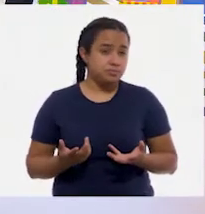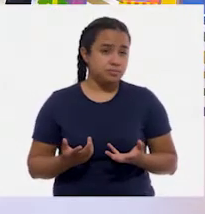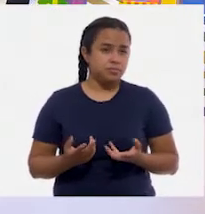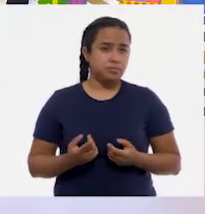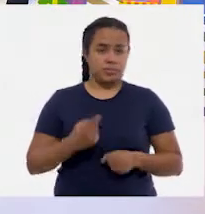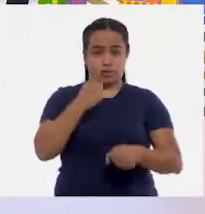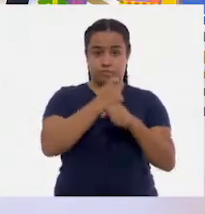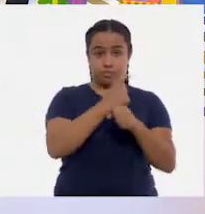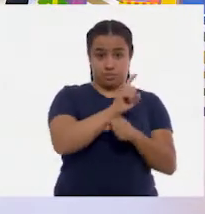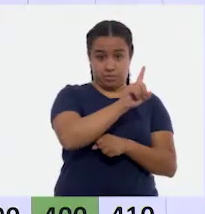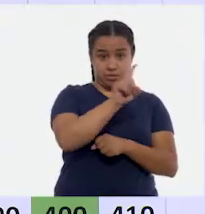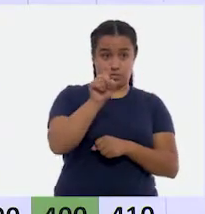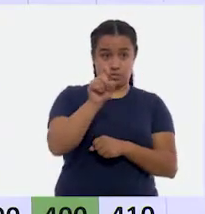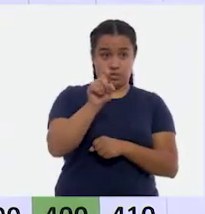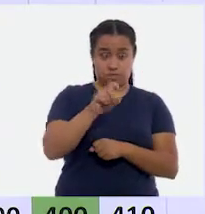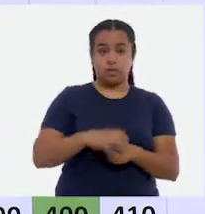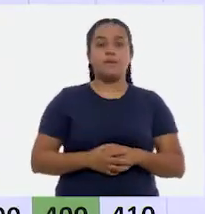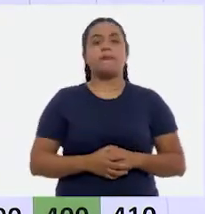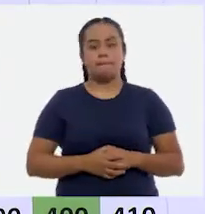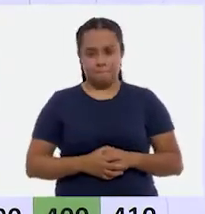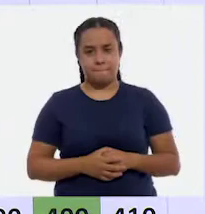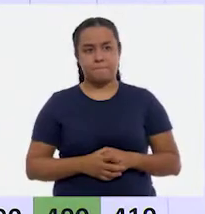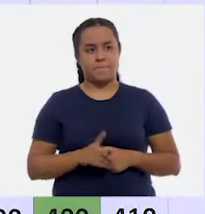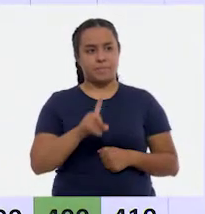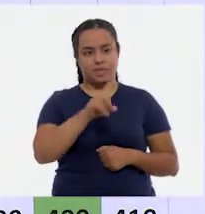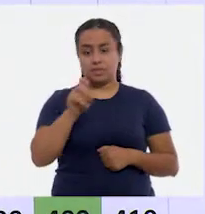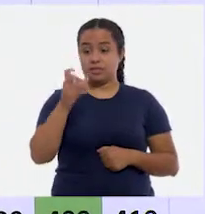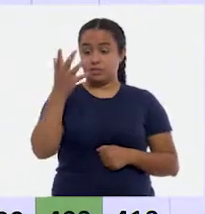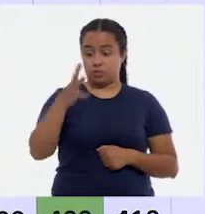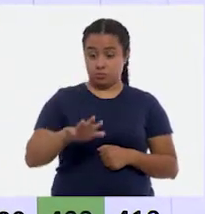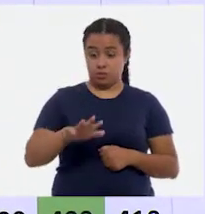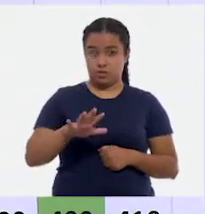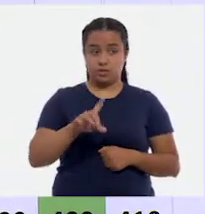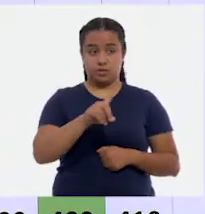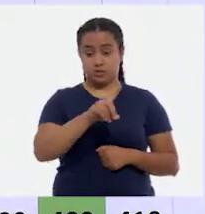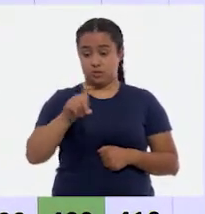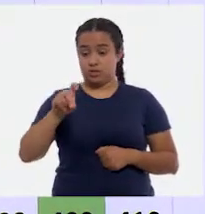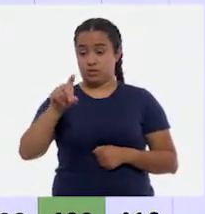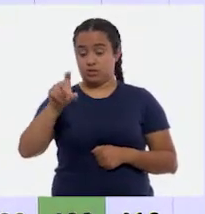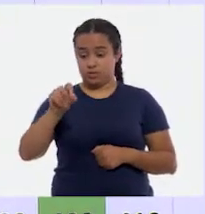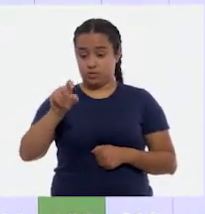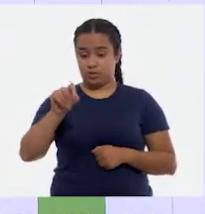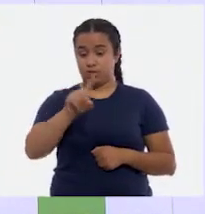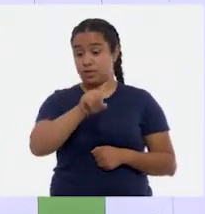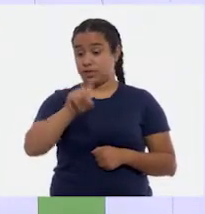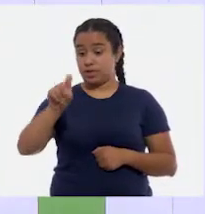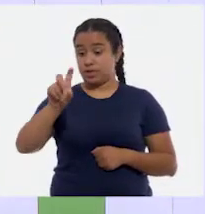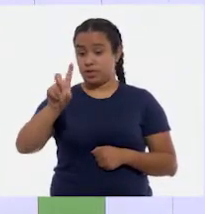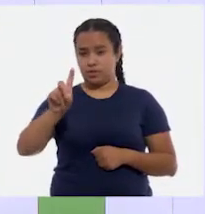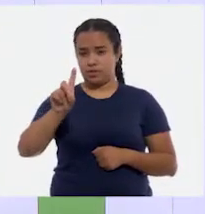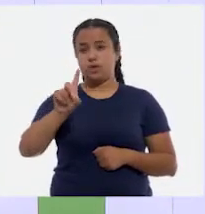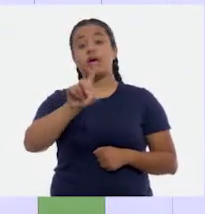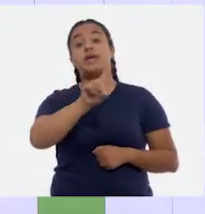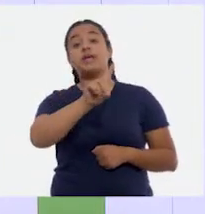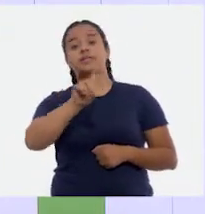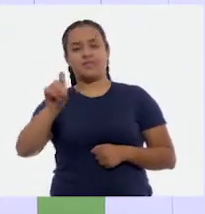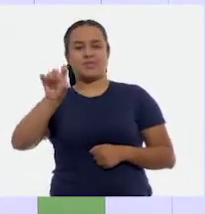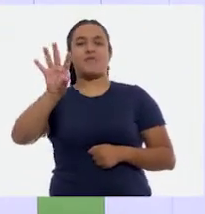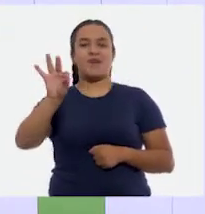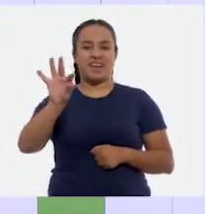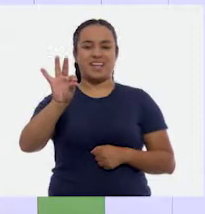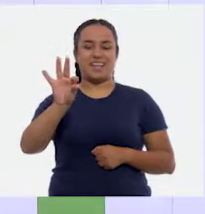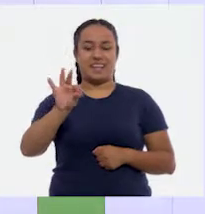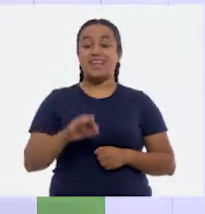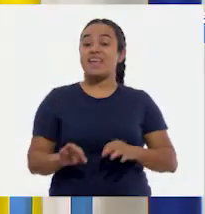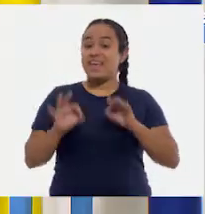Empiezo en cien, ¿verdad, maestra? cien. Entonces, ciento diez, ciento veinte, ciento treinta, ciento